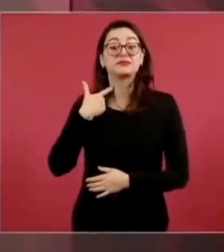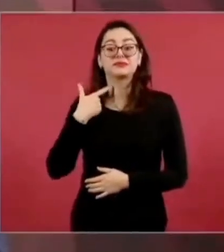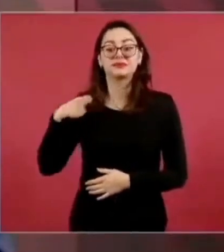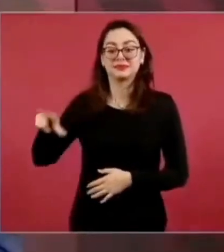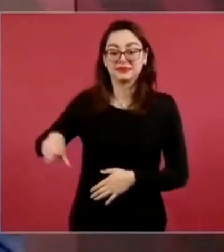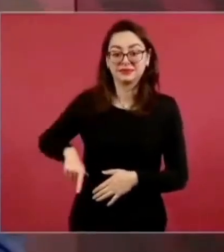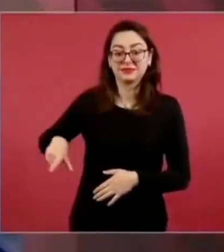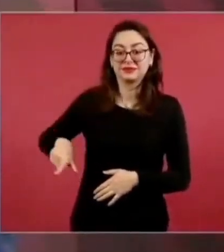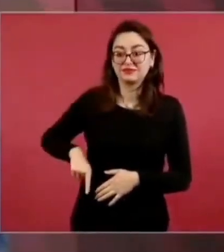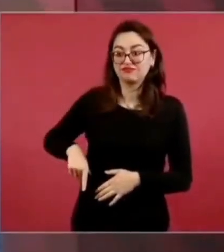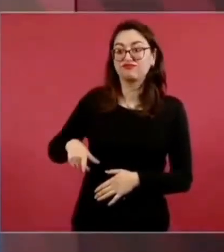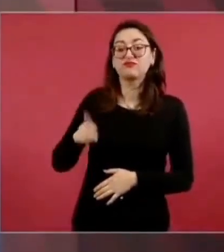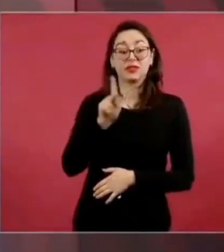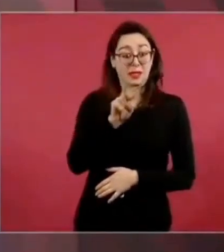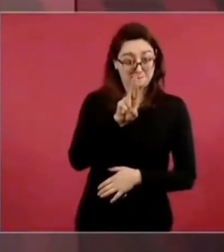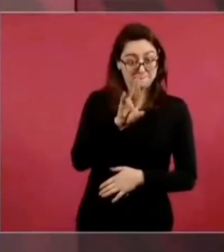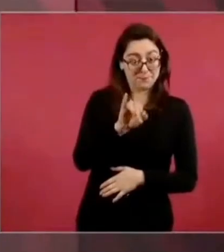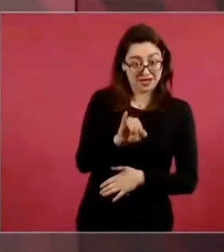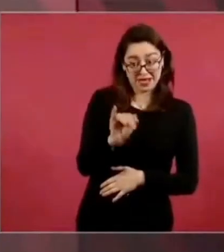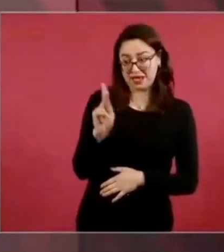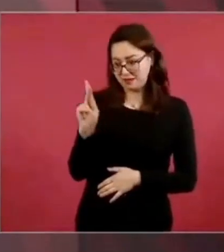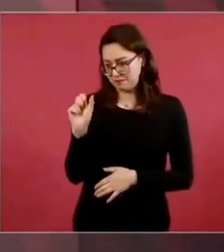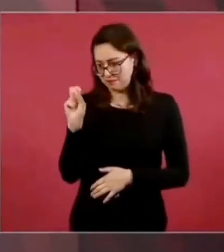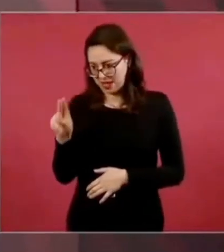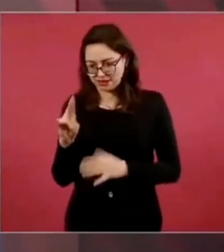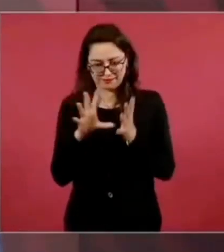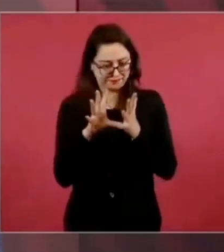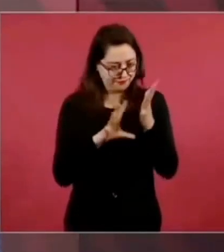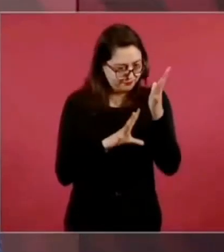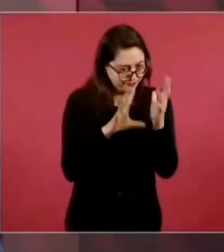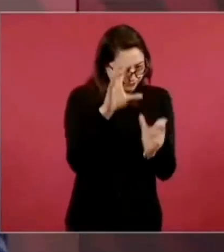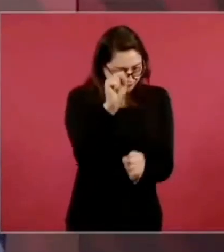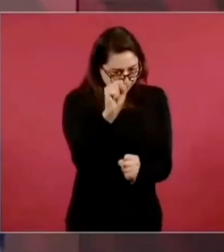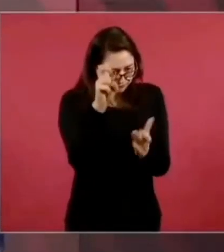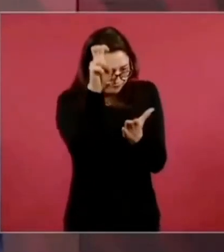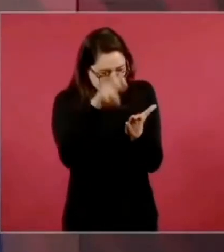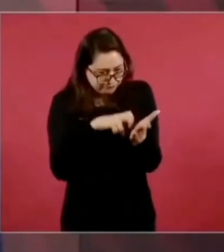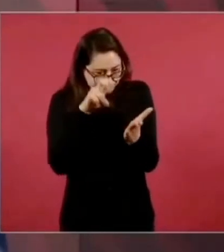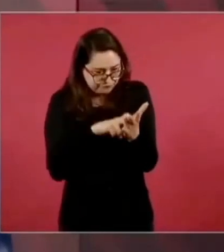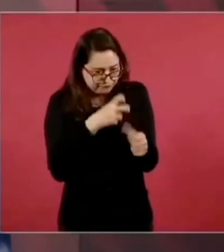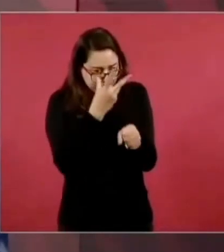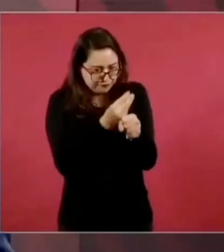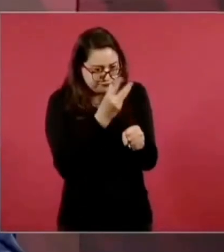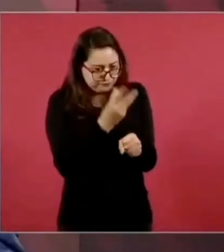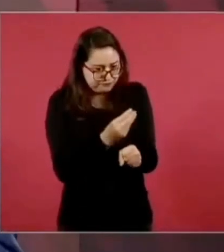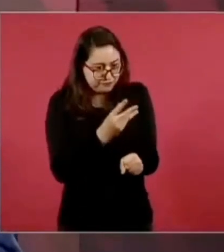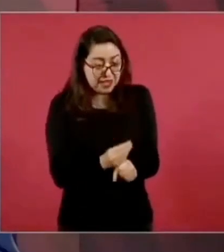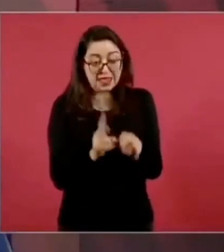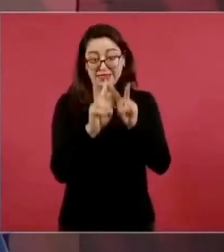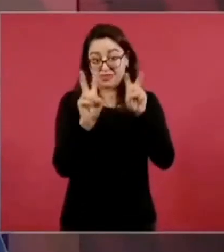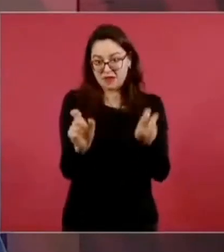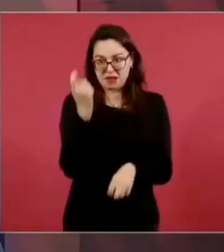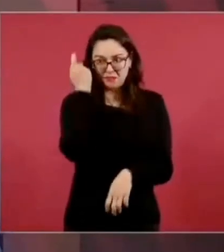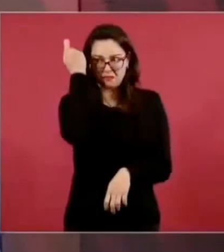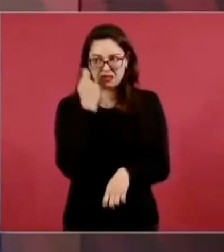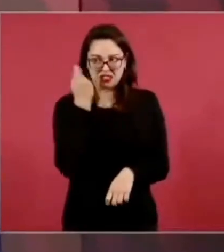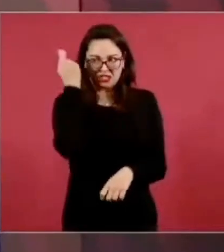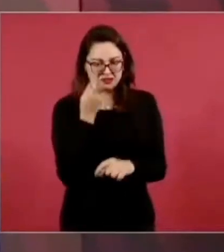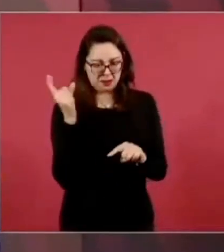quitarle derechos a los trabajadores en cuanto a sus pensiones